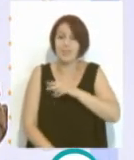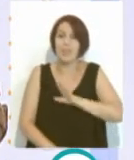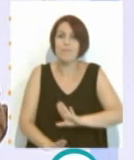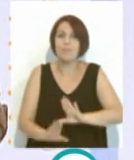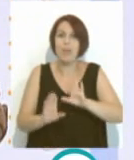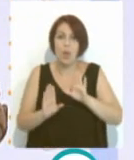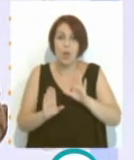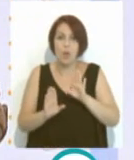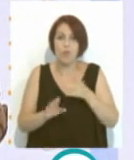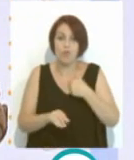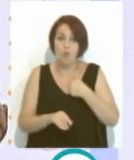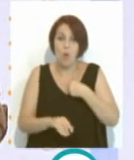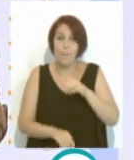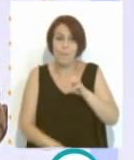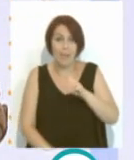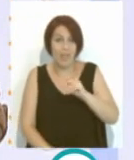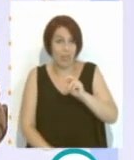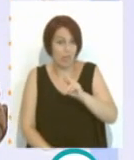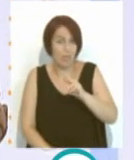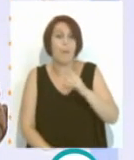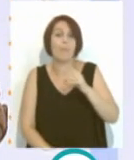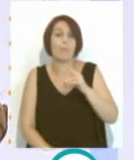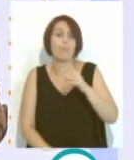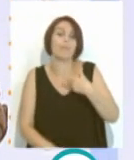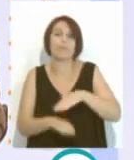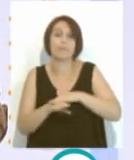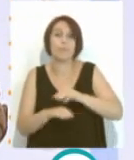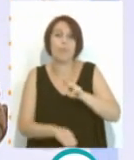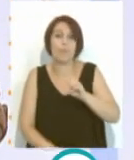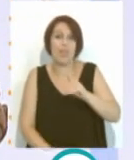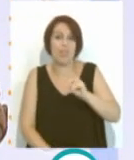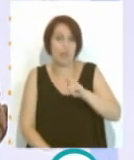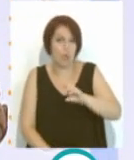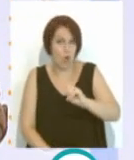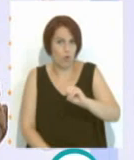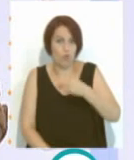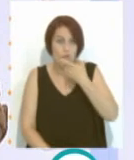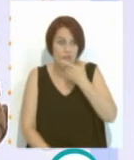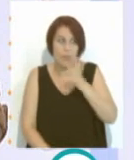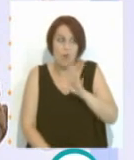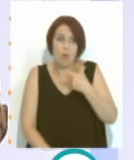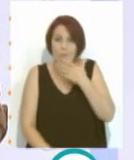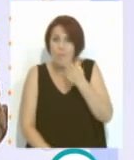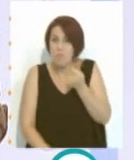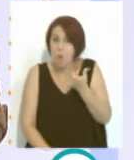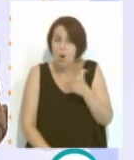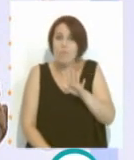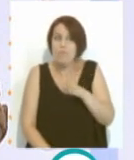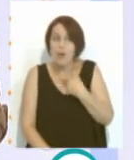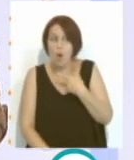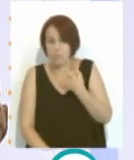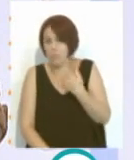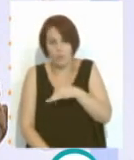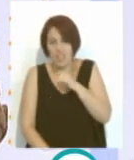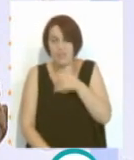Pero cuando yo conocí a Pedro, lo conozco poco, pero lo poco que lo conocí para mí fue suficiente. Se lo propuse a la peña y